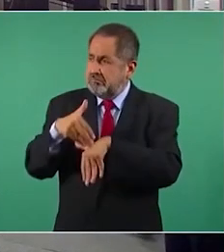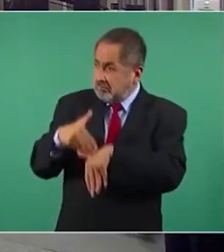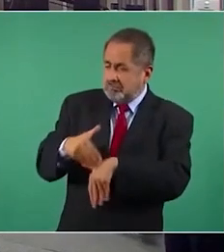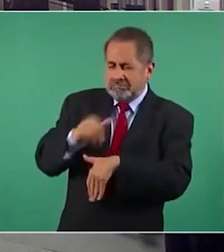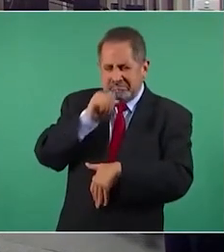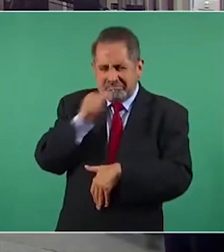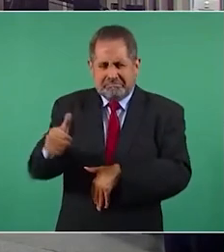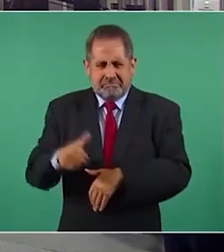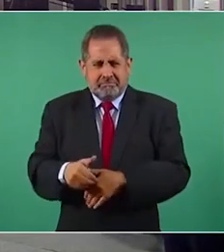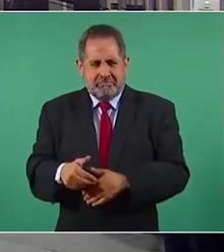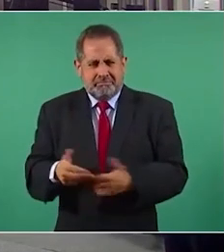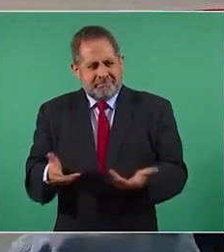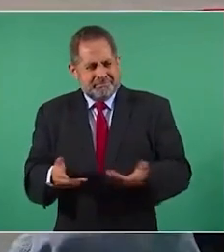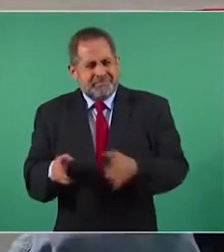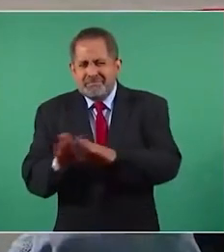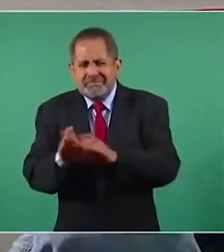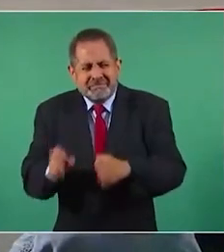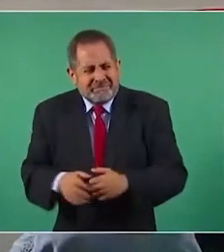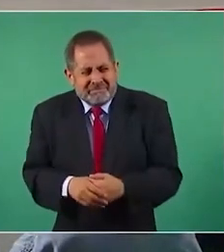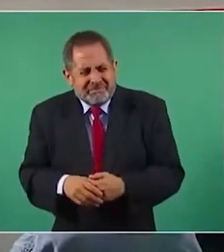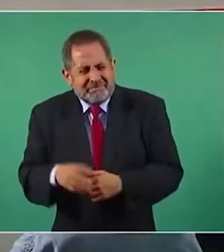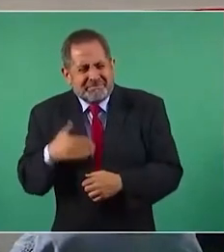en este país ¿cómo está eso?